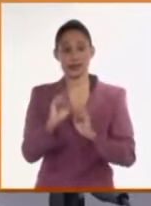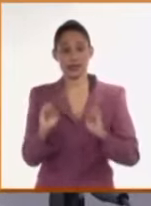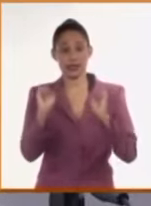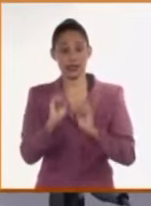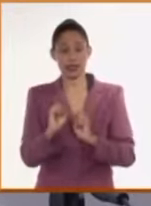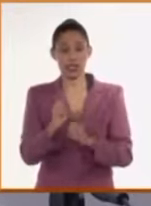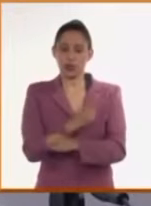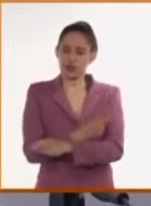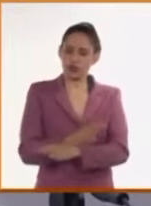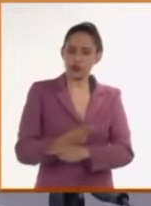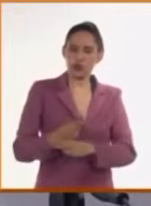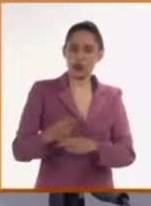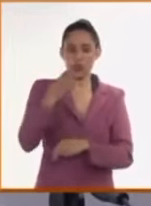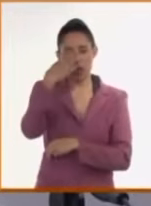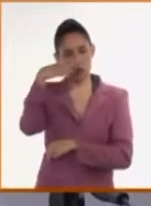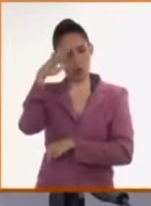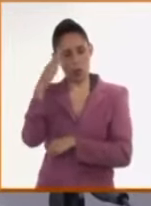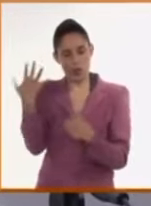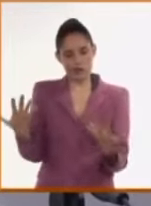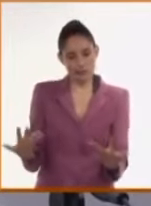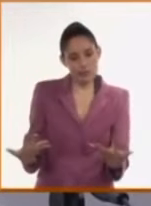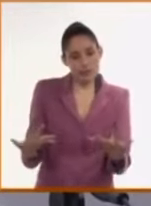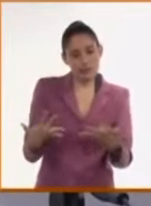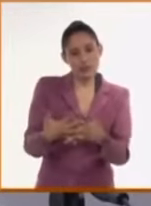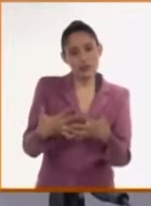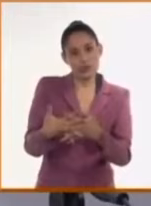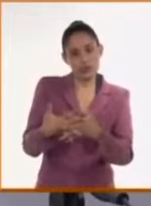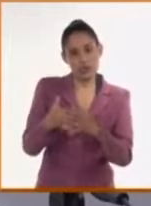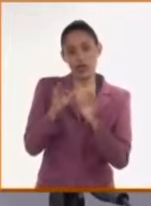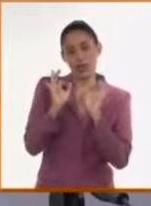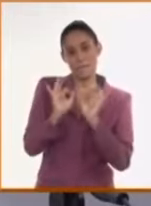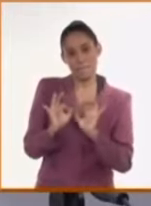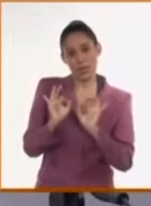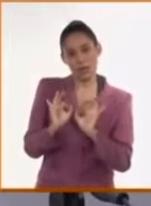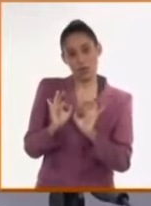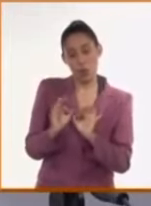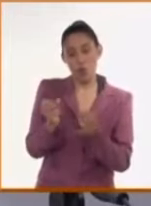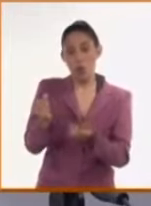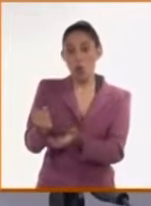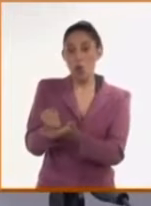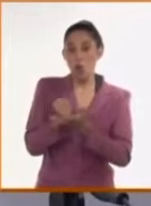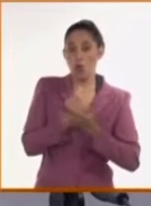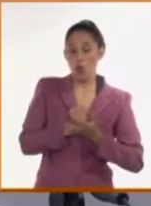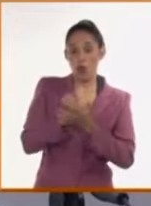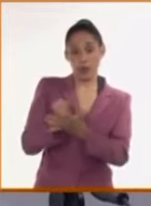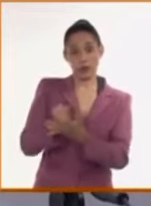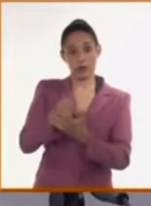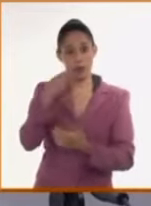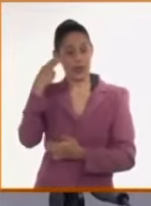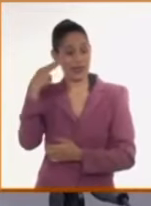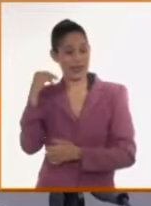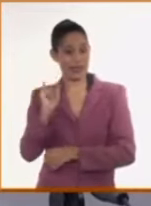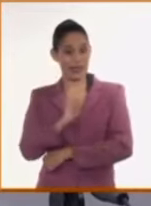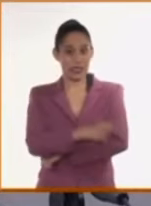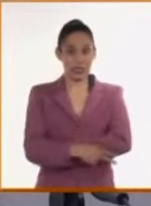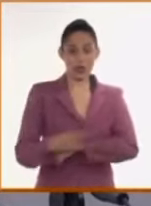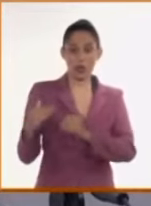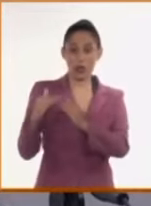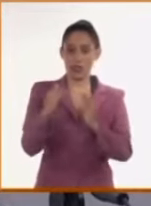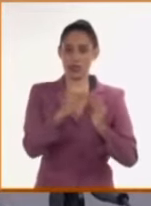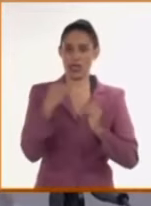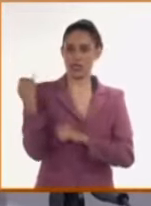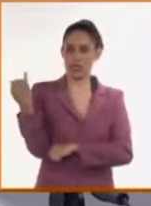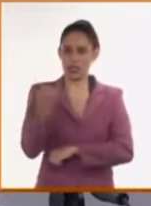¿Qué pasa con la comunidad haitiana? Hay gran